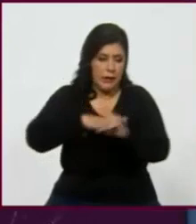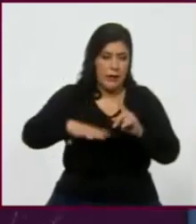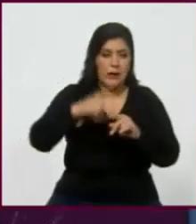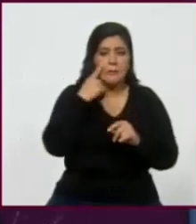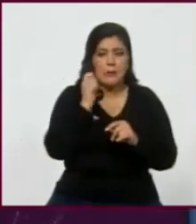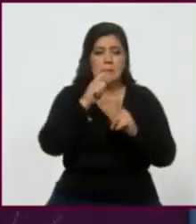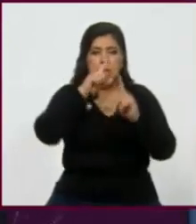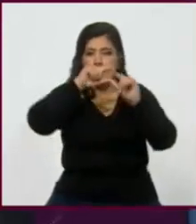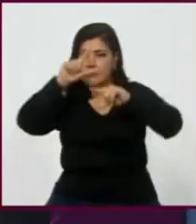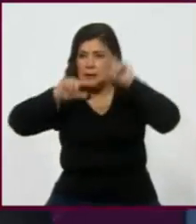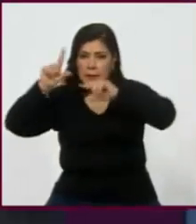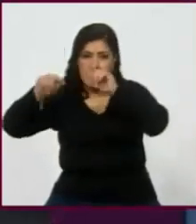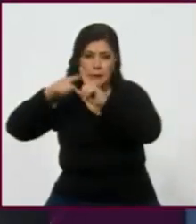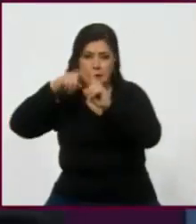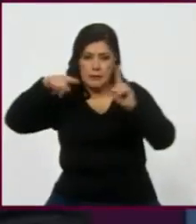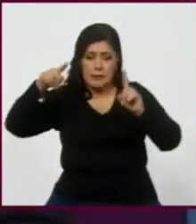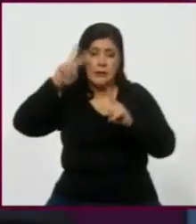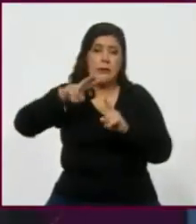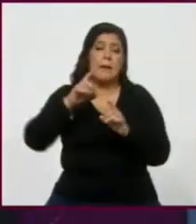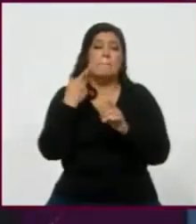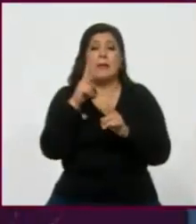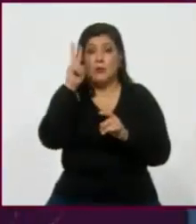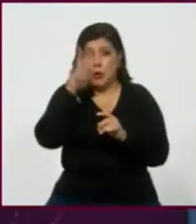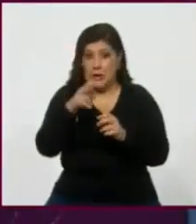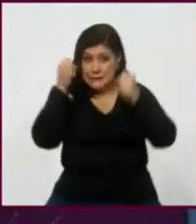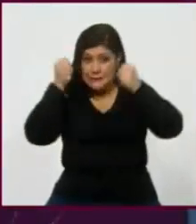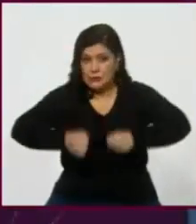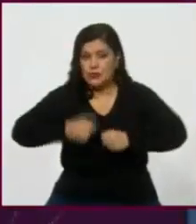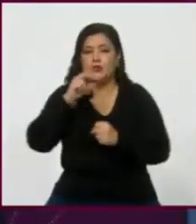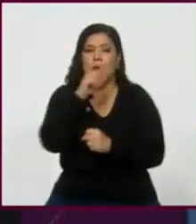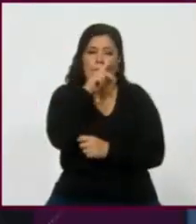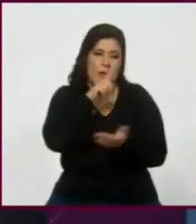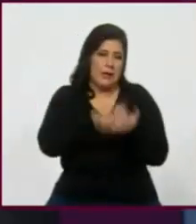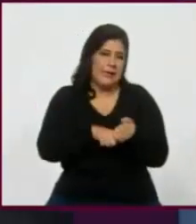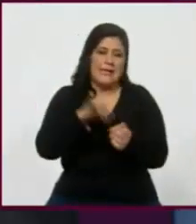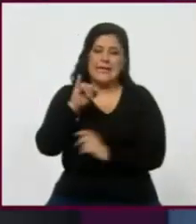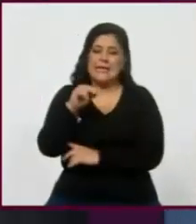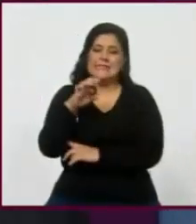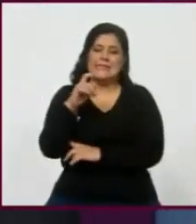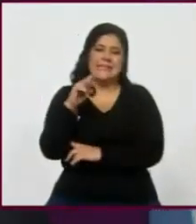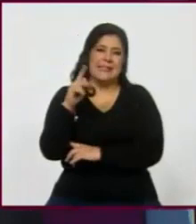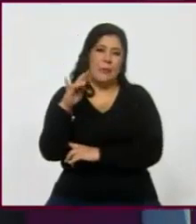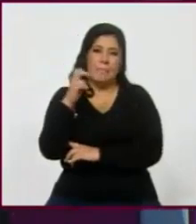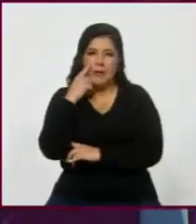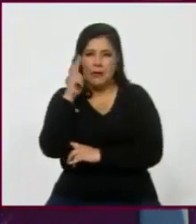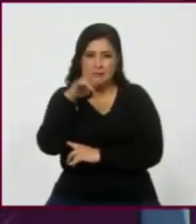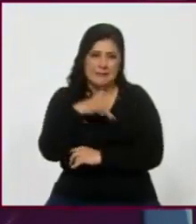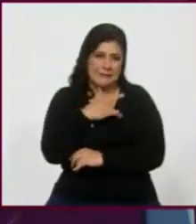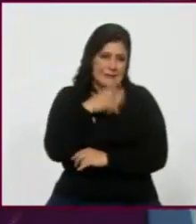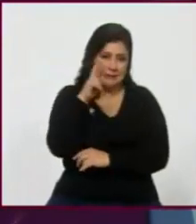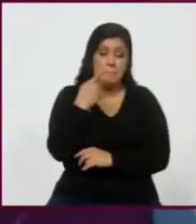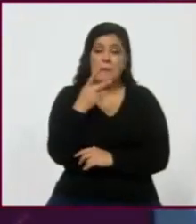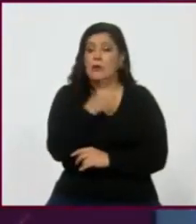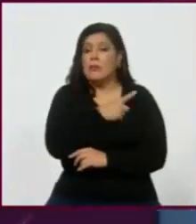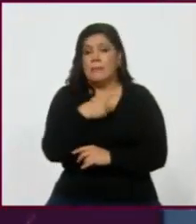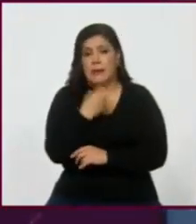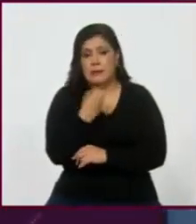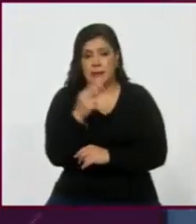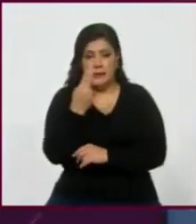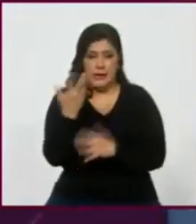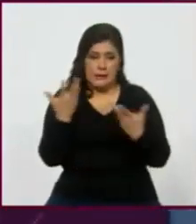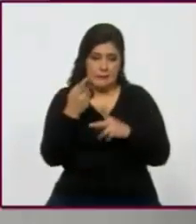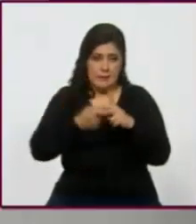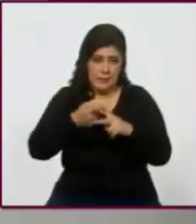definición, estadística es la medición de la incertidumbre. Por definición, pero quieren que hagamos matemáticas, ¿no? No. Porque las matemáticas...